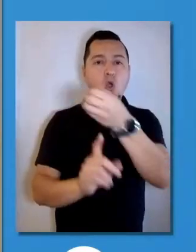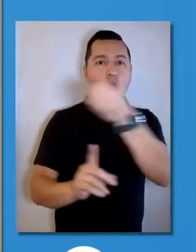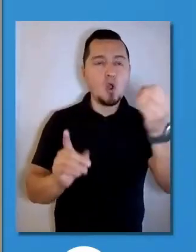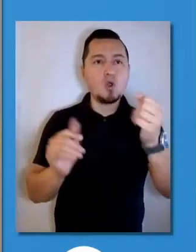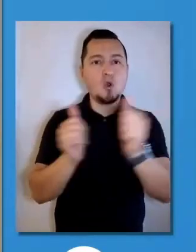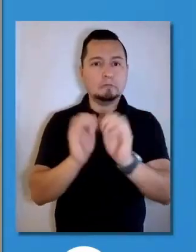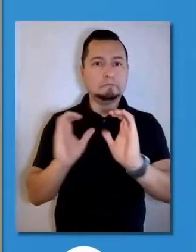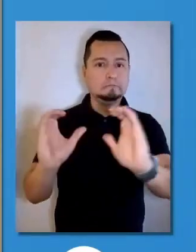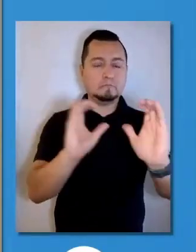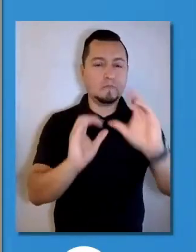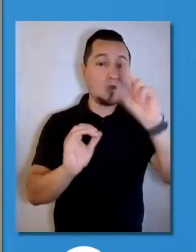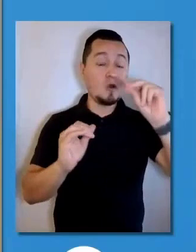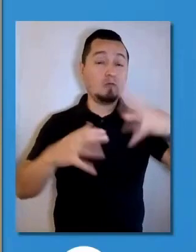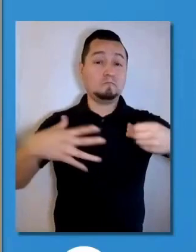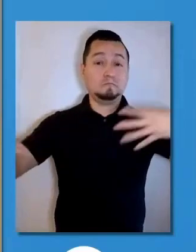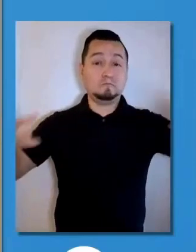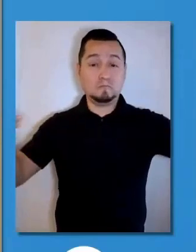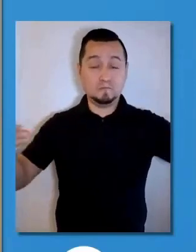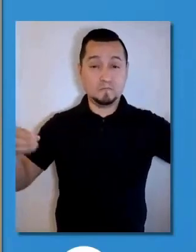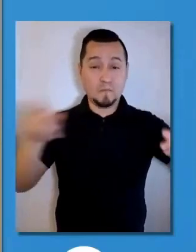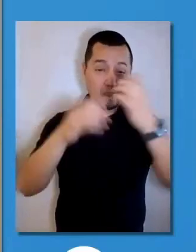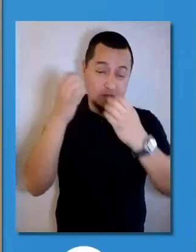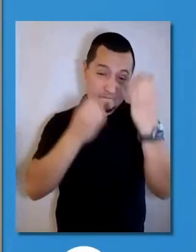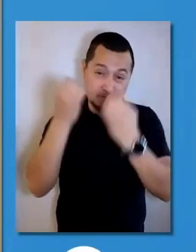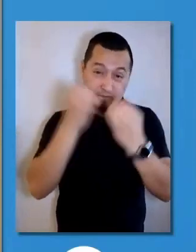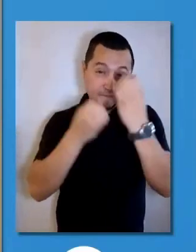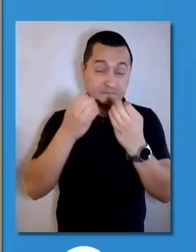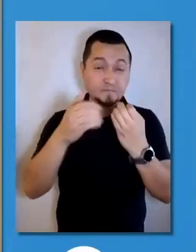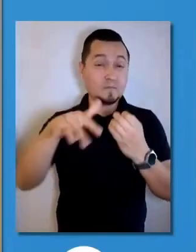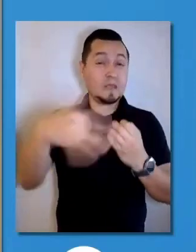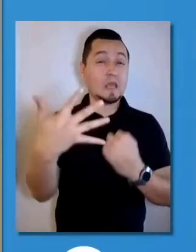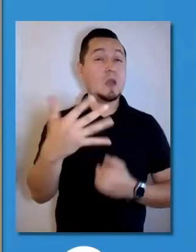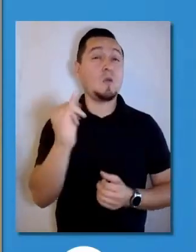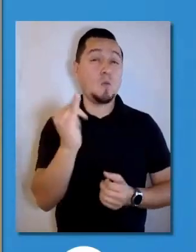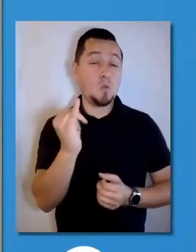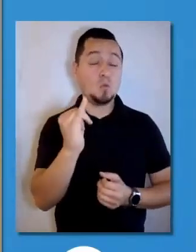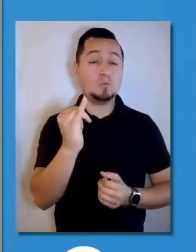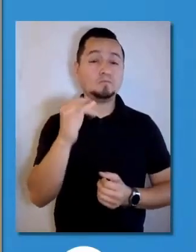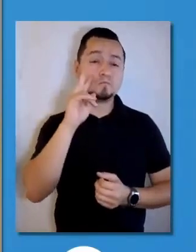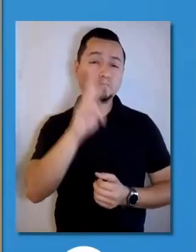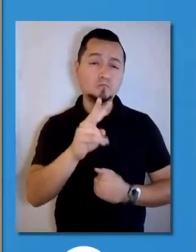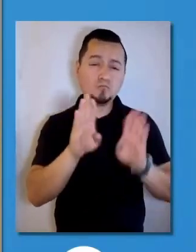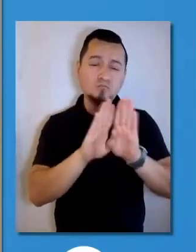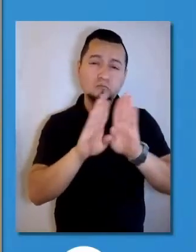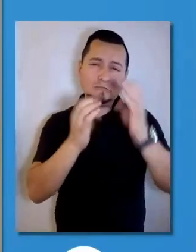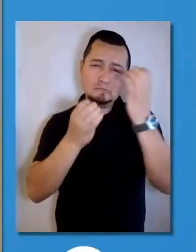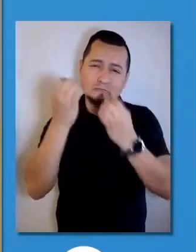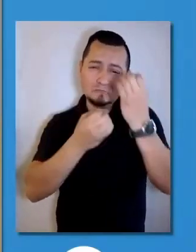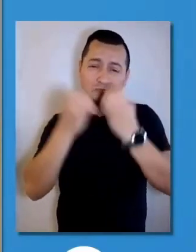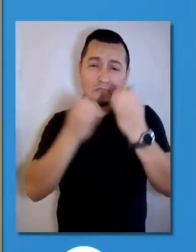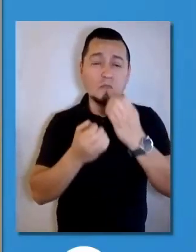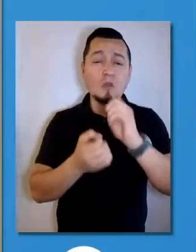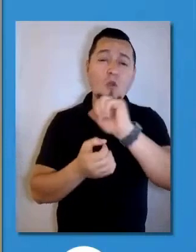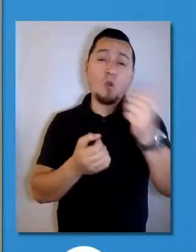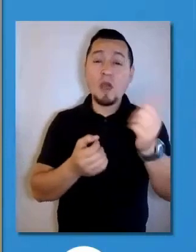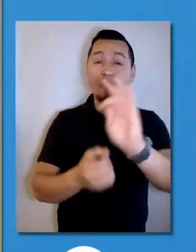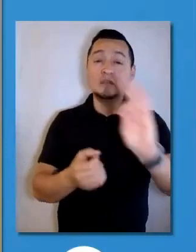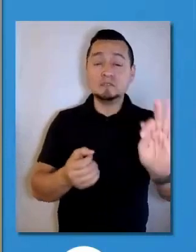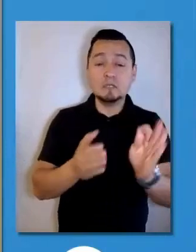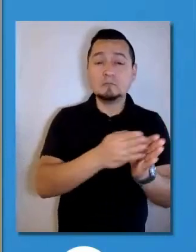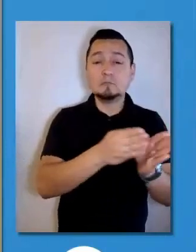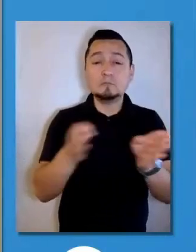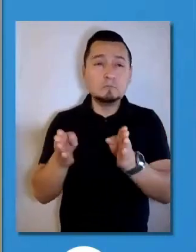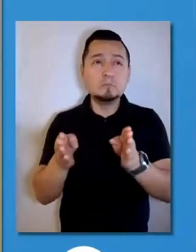Adicionalmente, a partir de la evaluación que se haga el 15 de junio, iremos también tomando definiciones sobre otras fechas posteriores